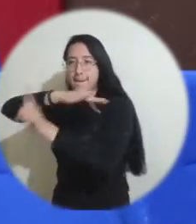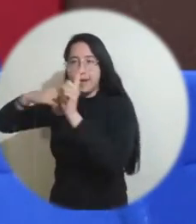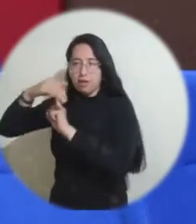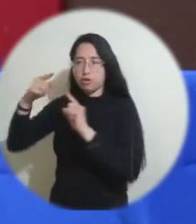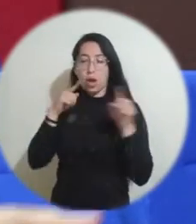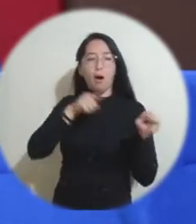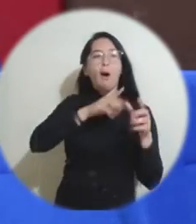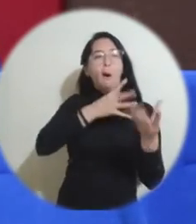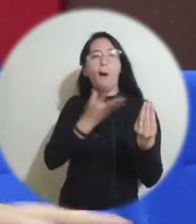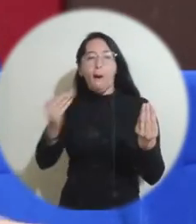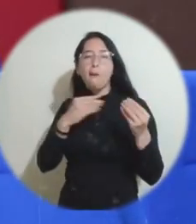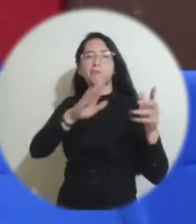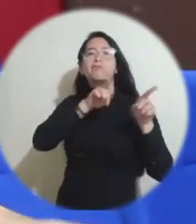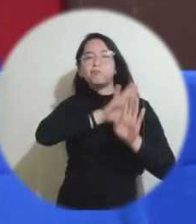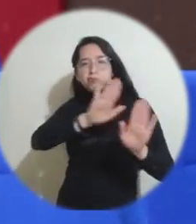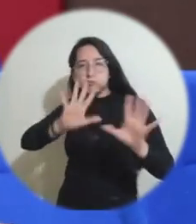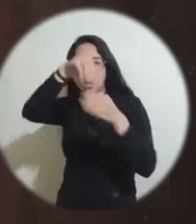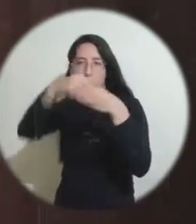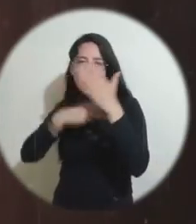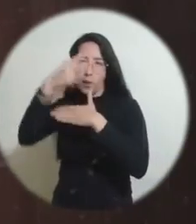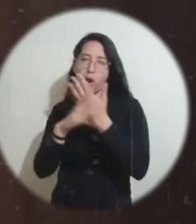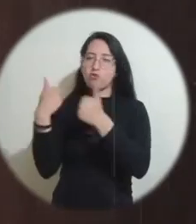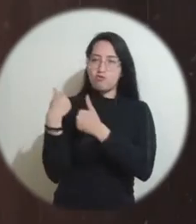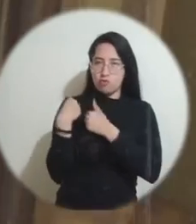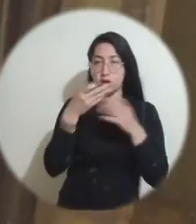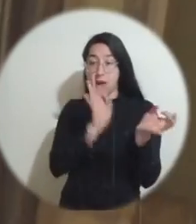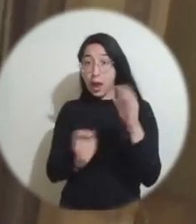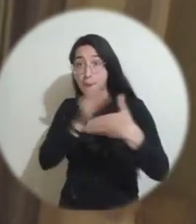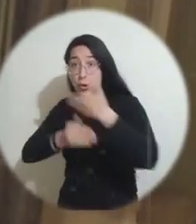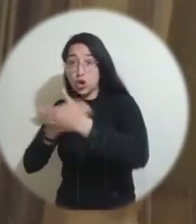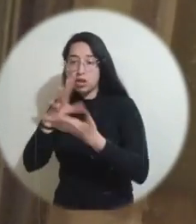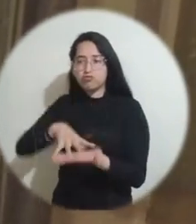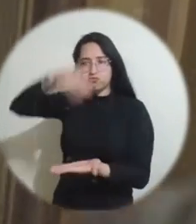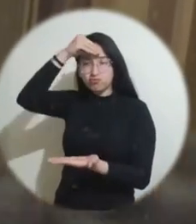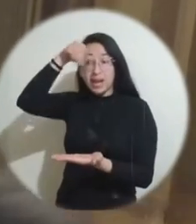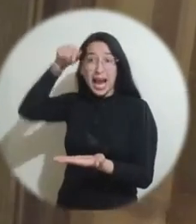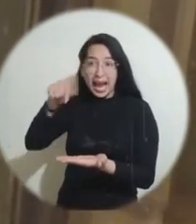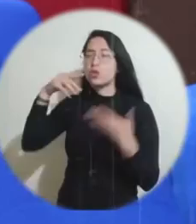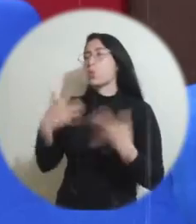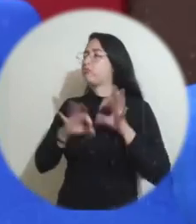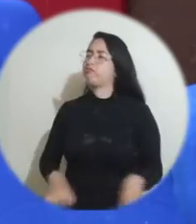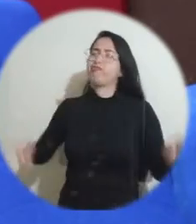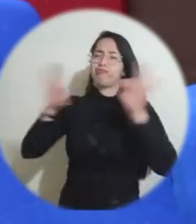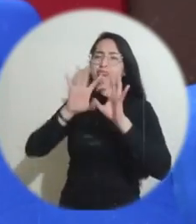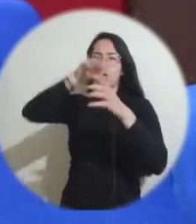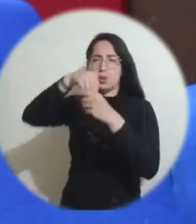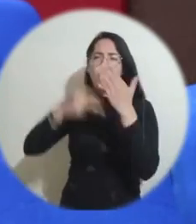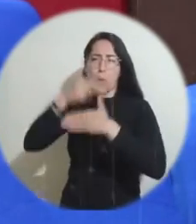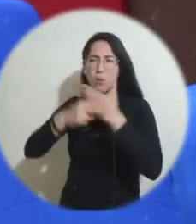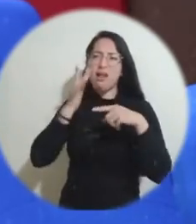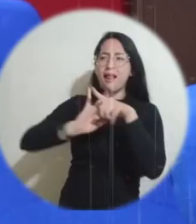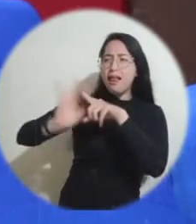utilería y vestuario, entonces cada uno tenía como un cargo importante dentro del proyecto. Todo el proceso de aprendizaje que se dio con los alumnos fue lo más